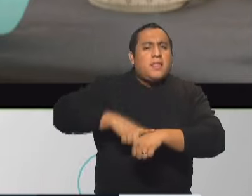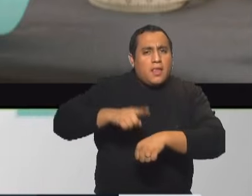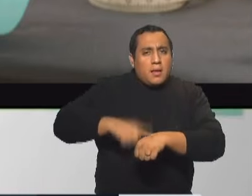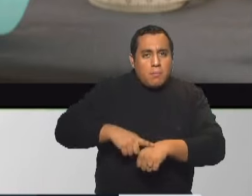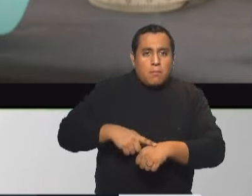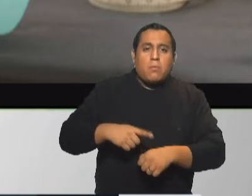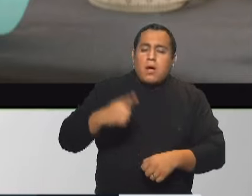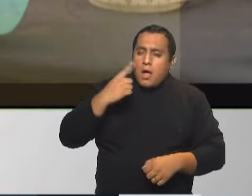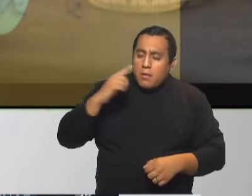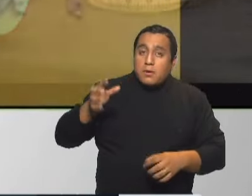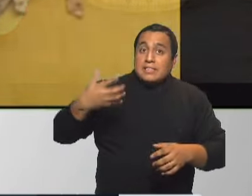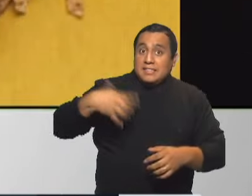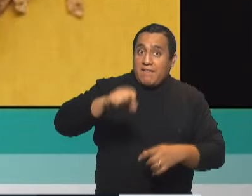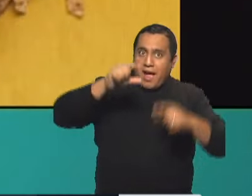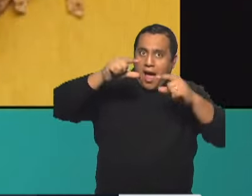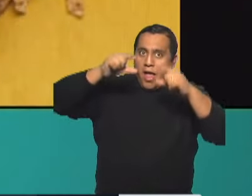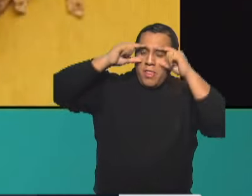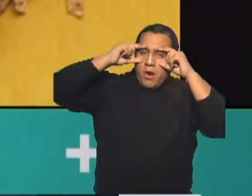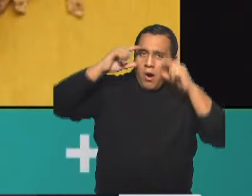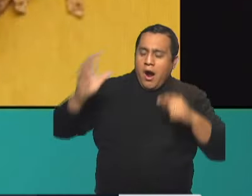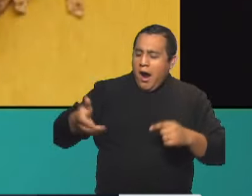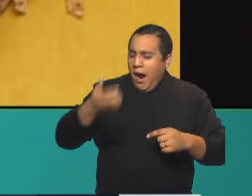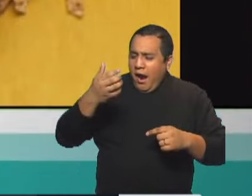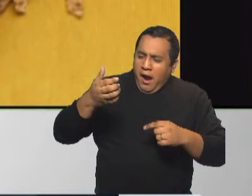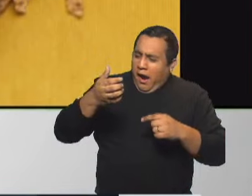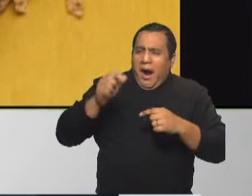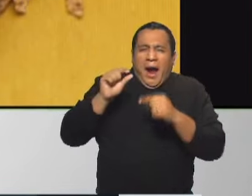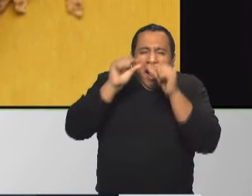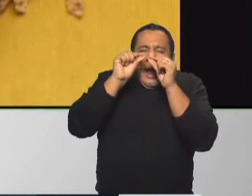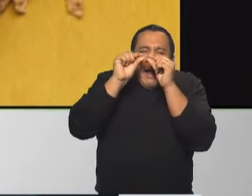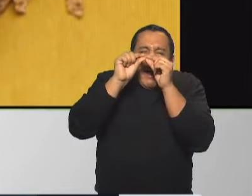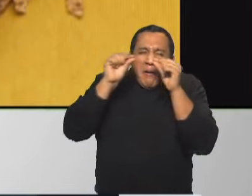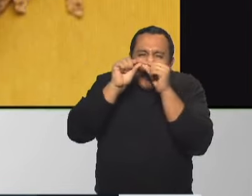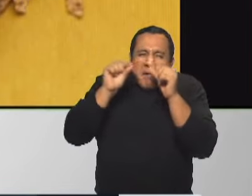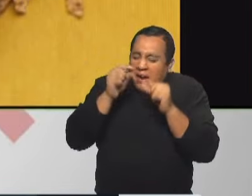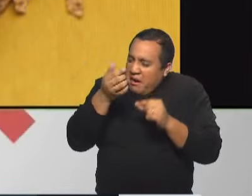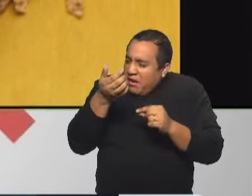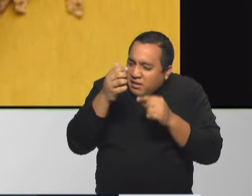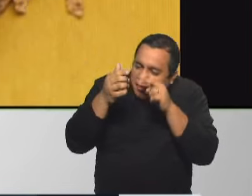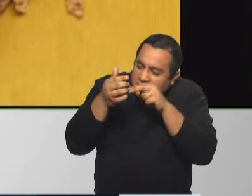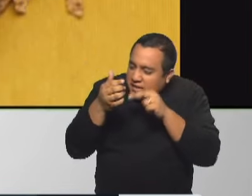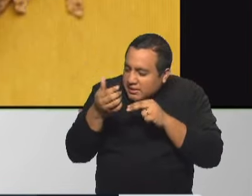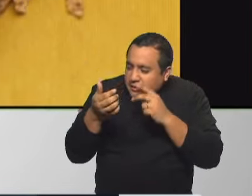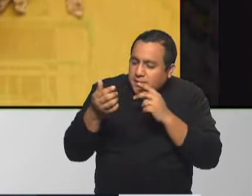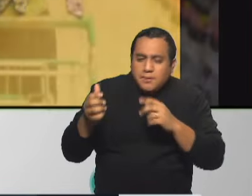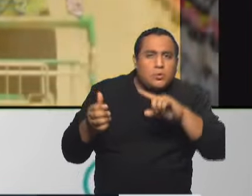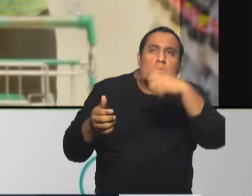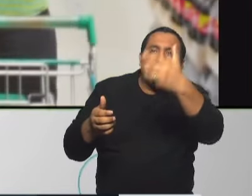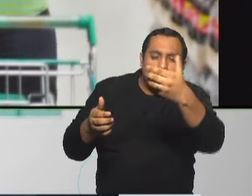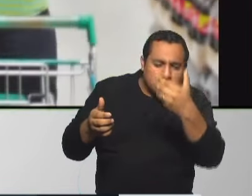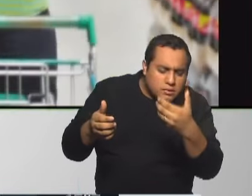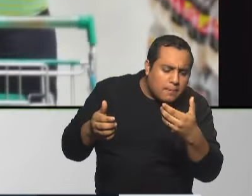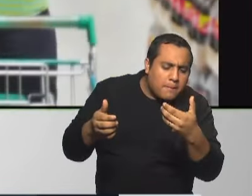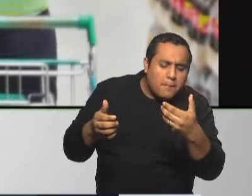llevar los anteojos para ver esas letras y más chiquititas, y leer y comparar, ¿sí?